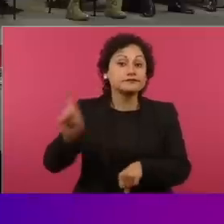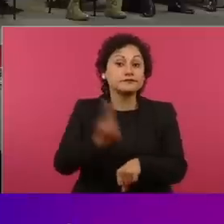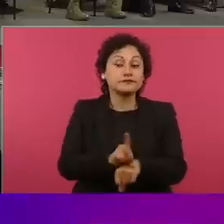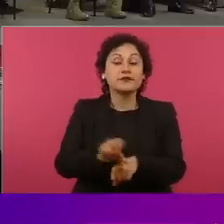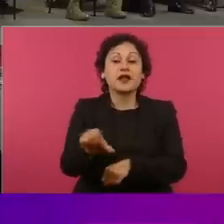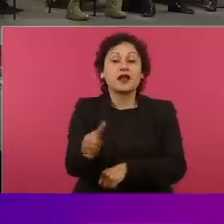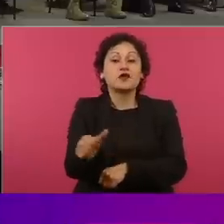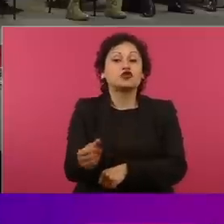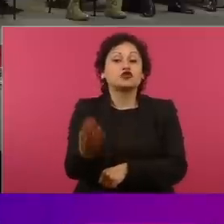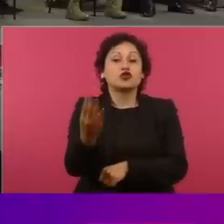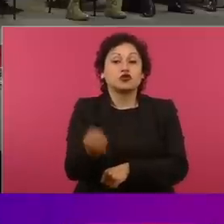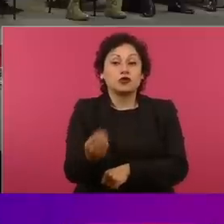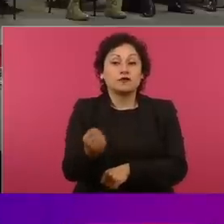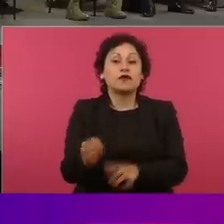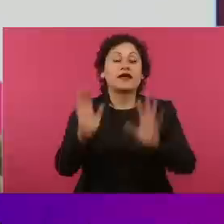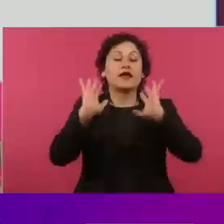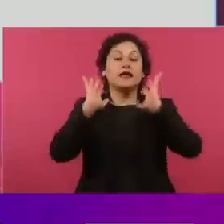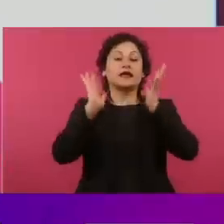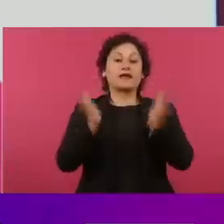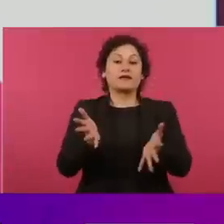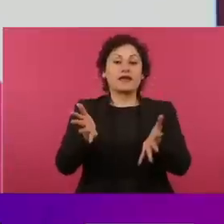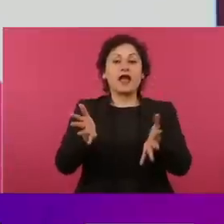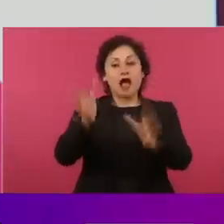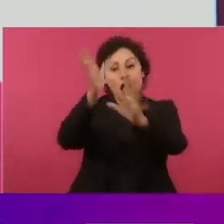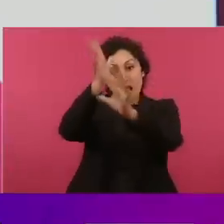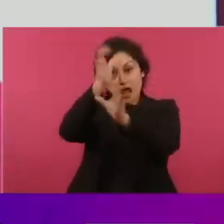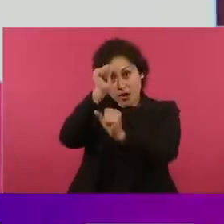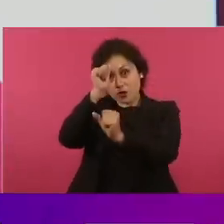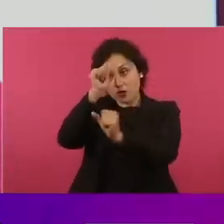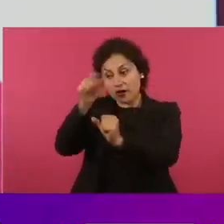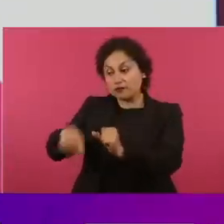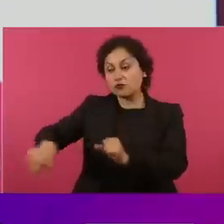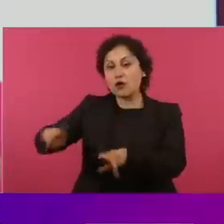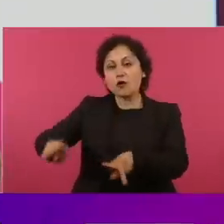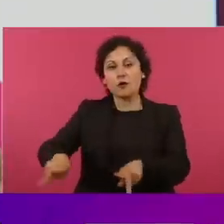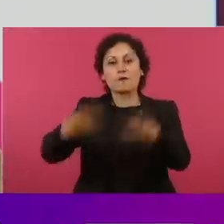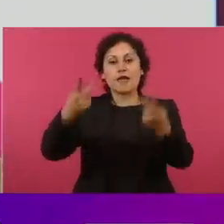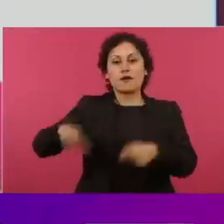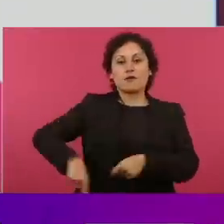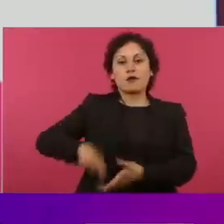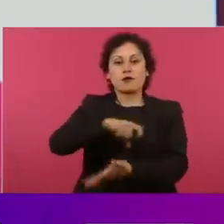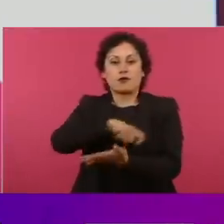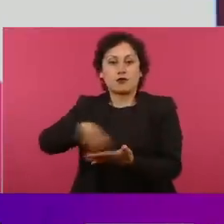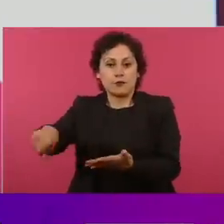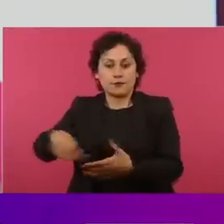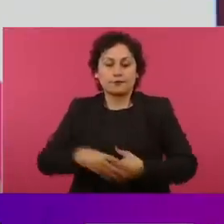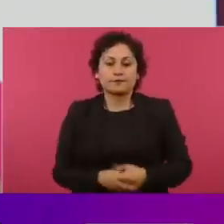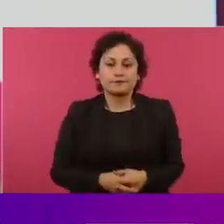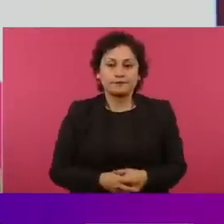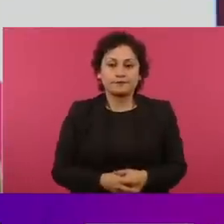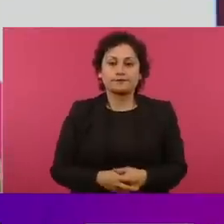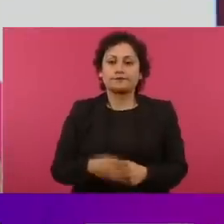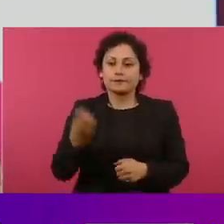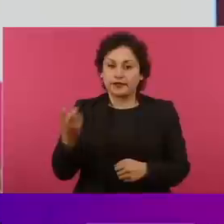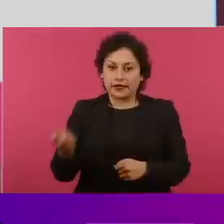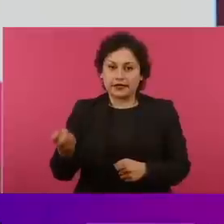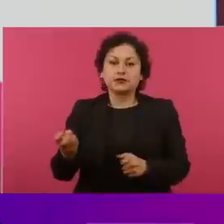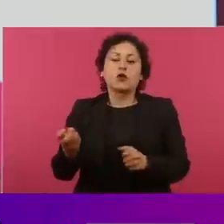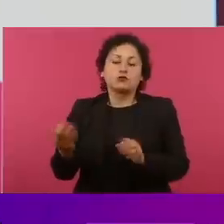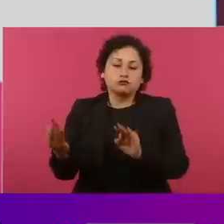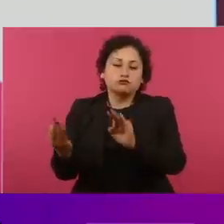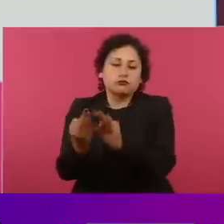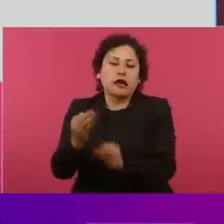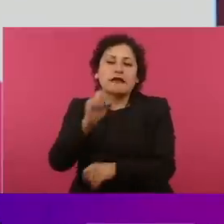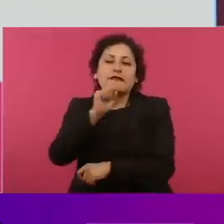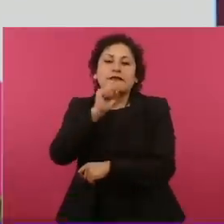compraventa de las marcas de Mexicana de Aviación. Está por concluir también la compraventa de